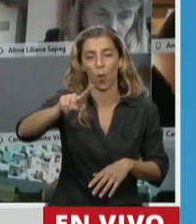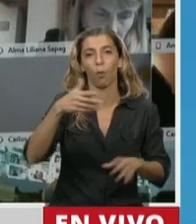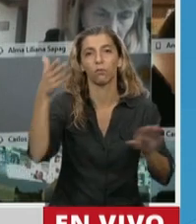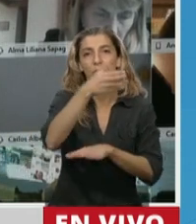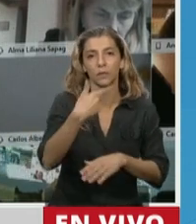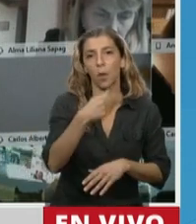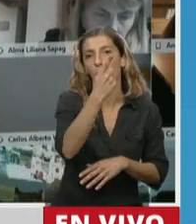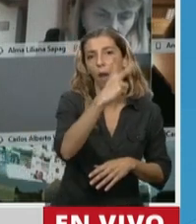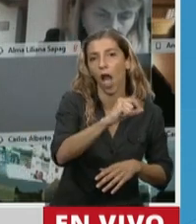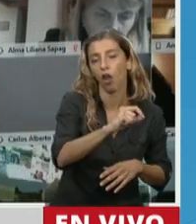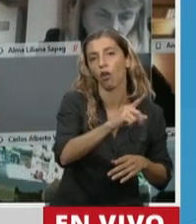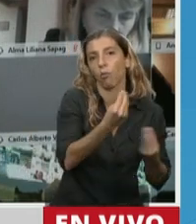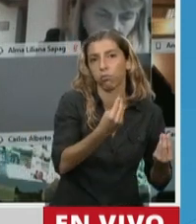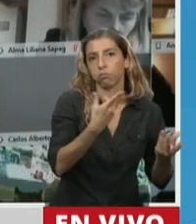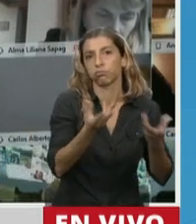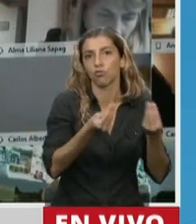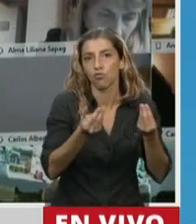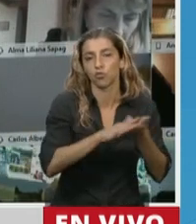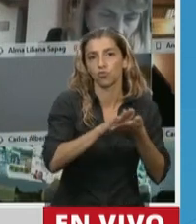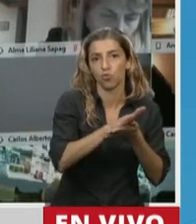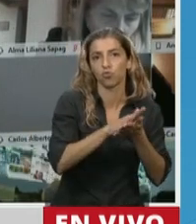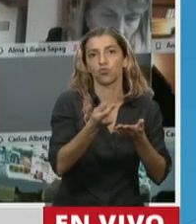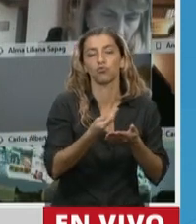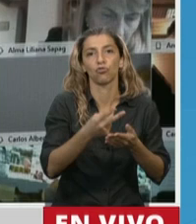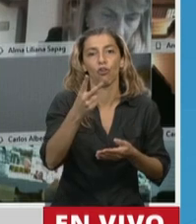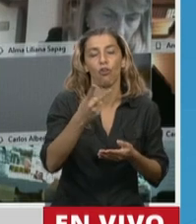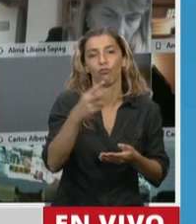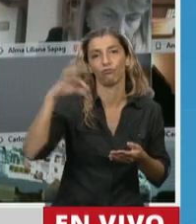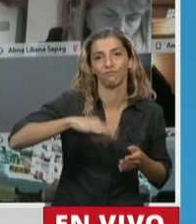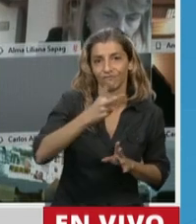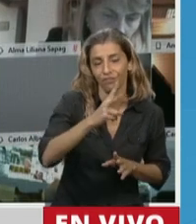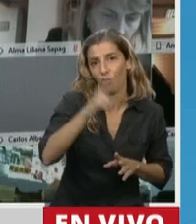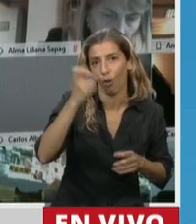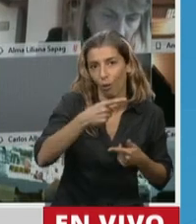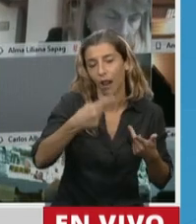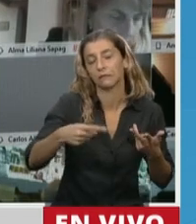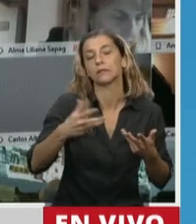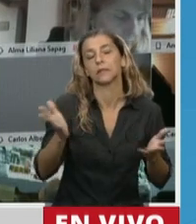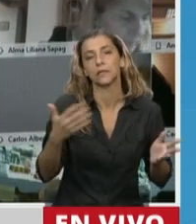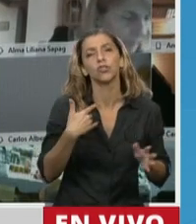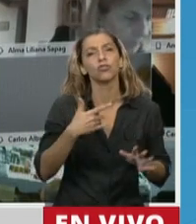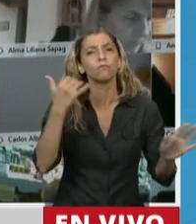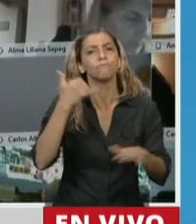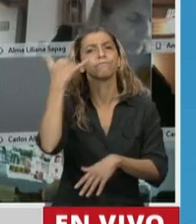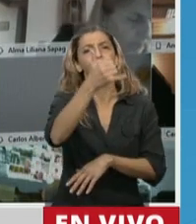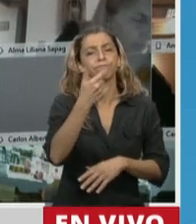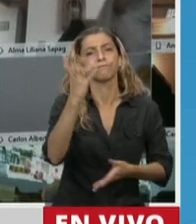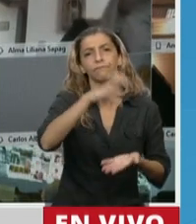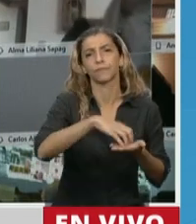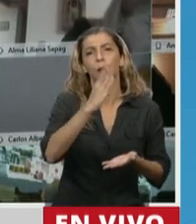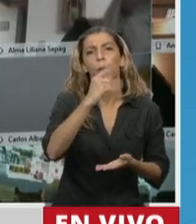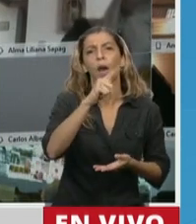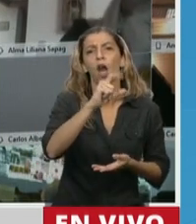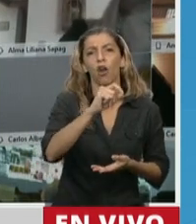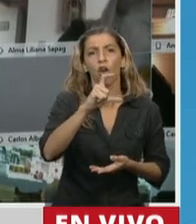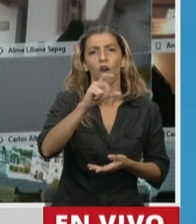comuniqué con un importante gerente general de uno de los bancos nacionales más grandes de la Argentina, el Banco Credit Cop, y en